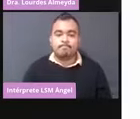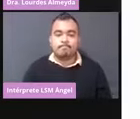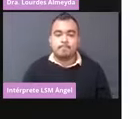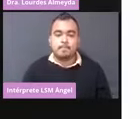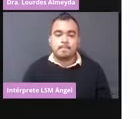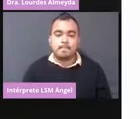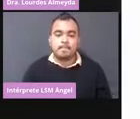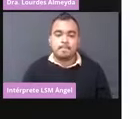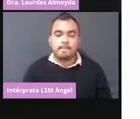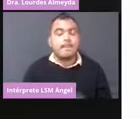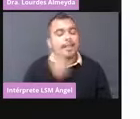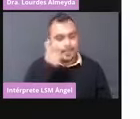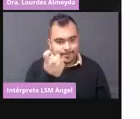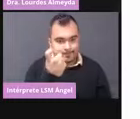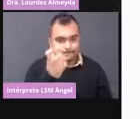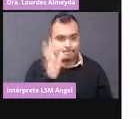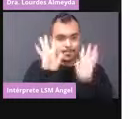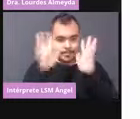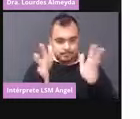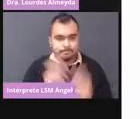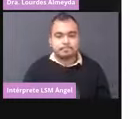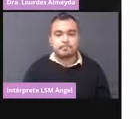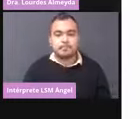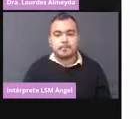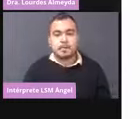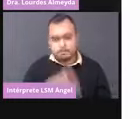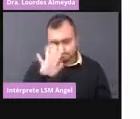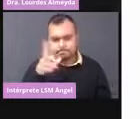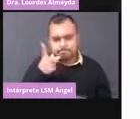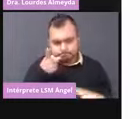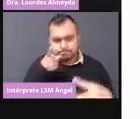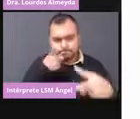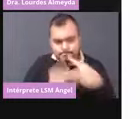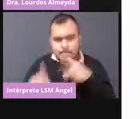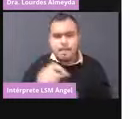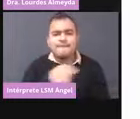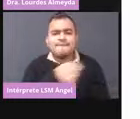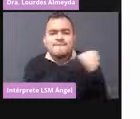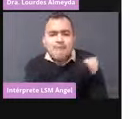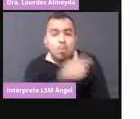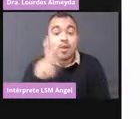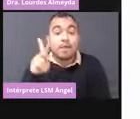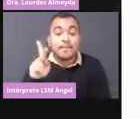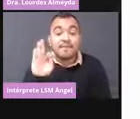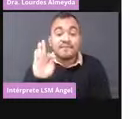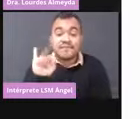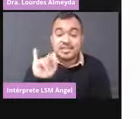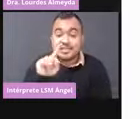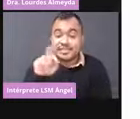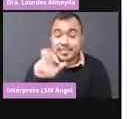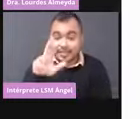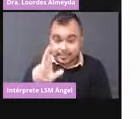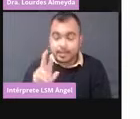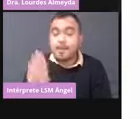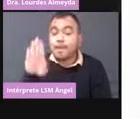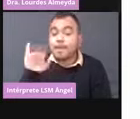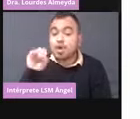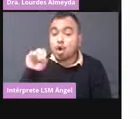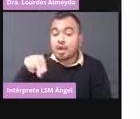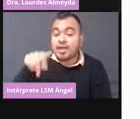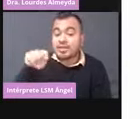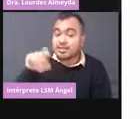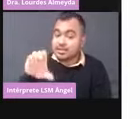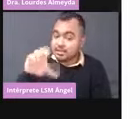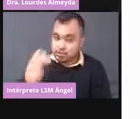Es ahí, me la dejan ahí. Entonces vamos a comenzar con la vacuna Pfizer de Biotech. Esta vacuna,